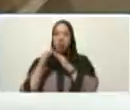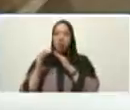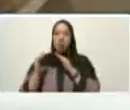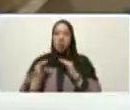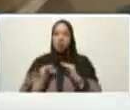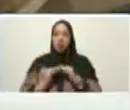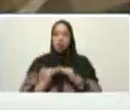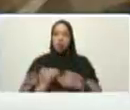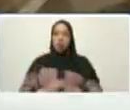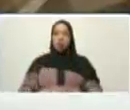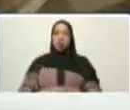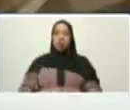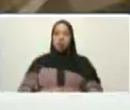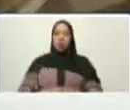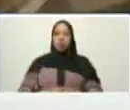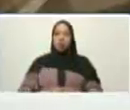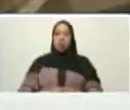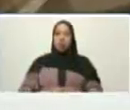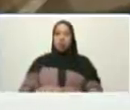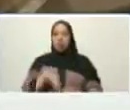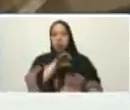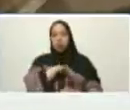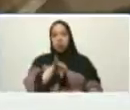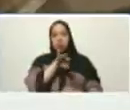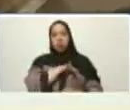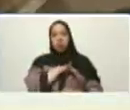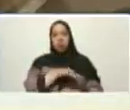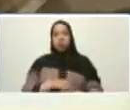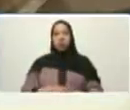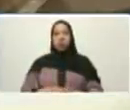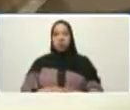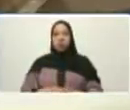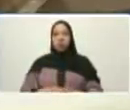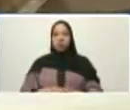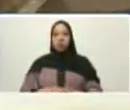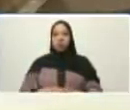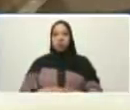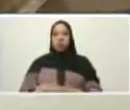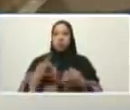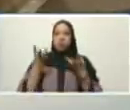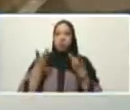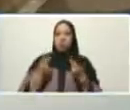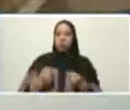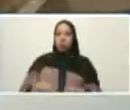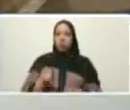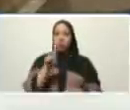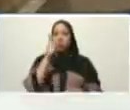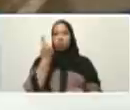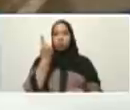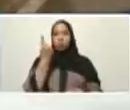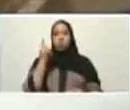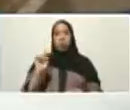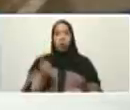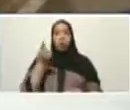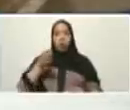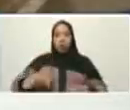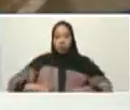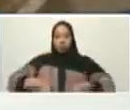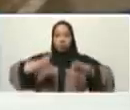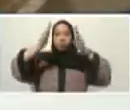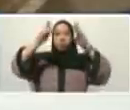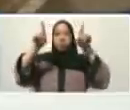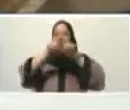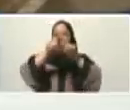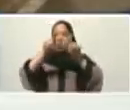construidos en socialismo cuánto costaría construir un urbanismo de esas